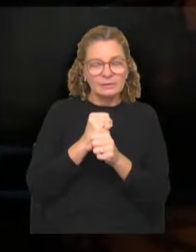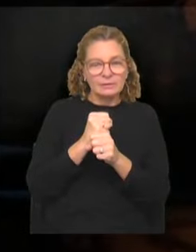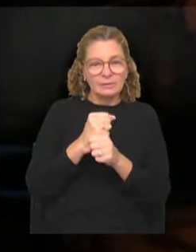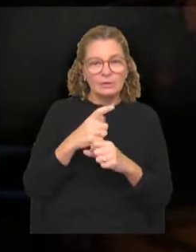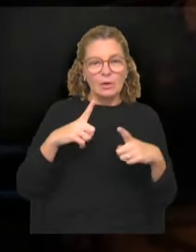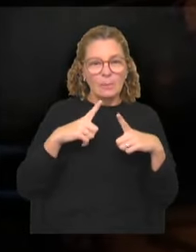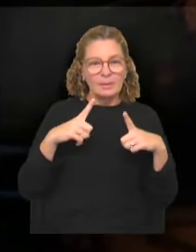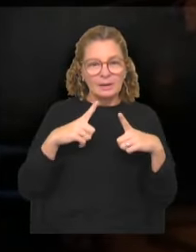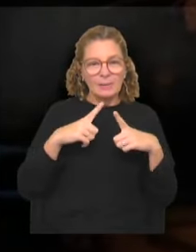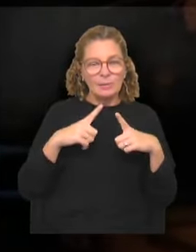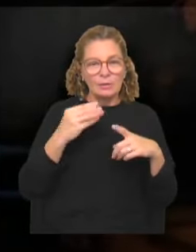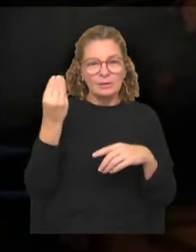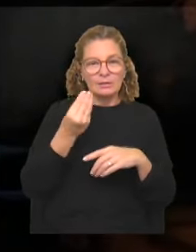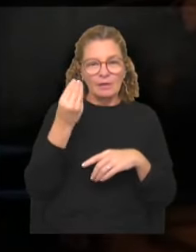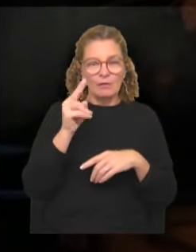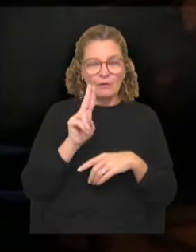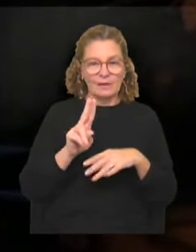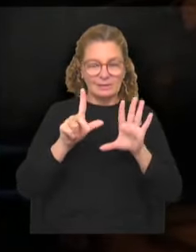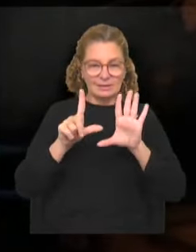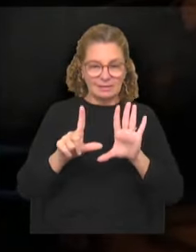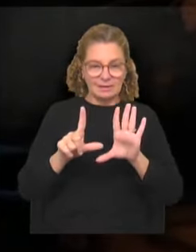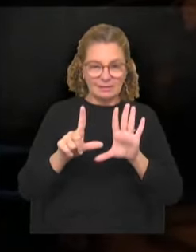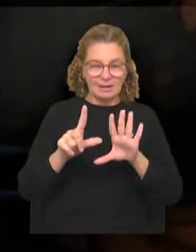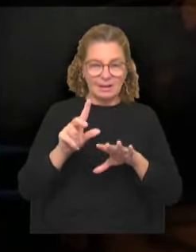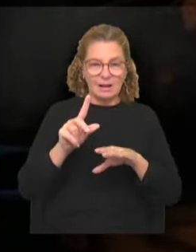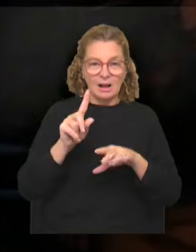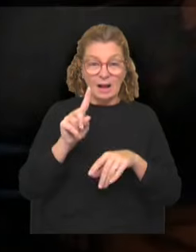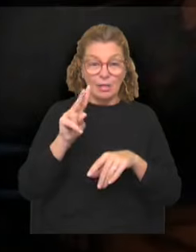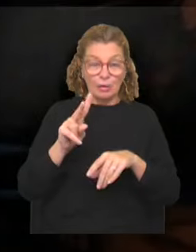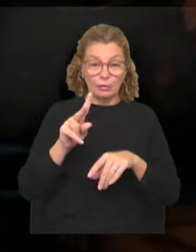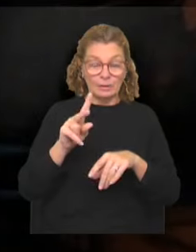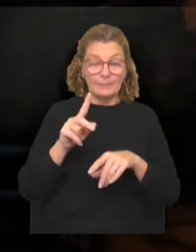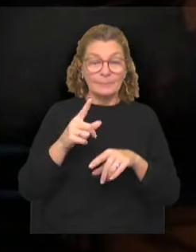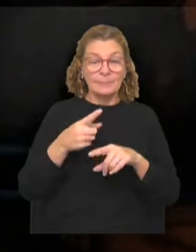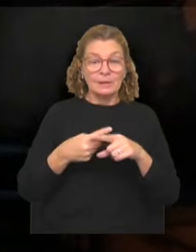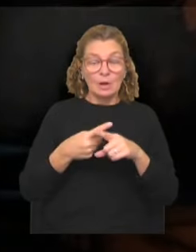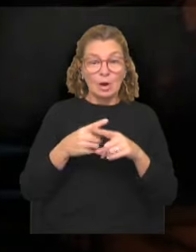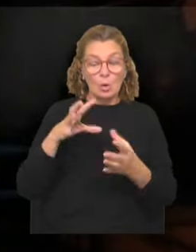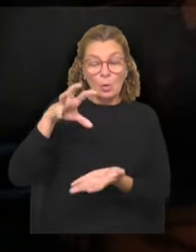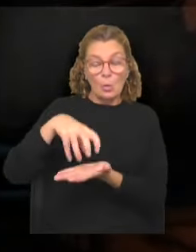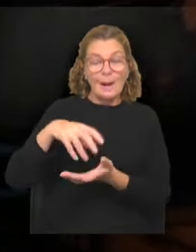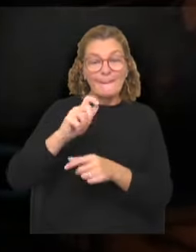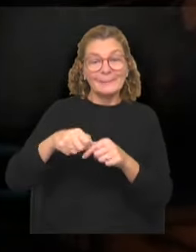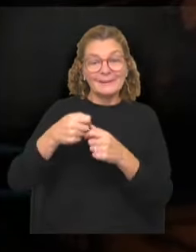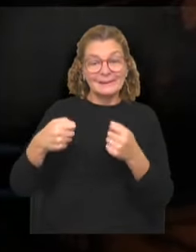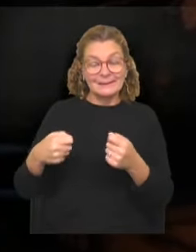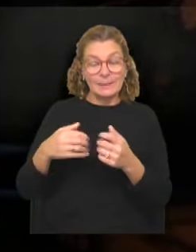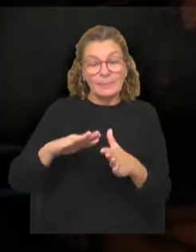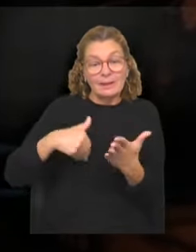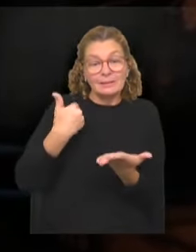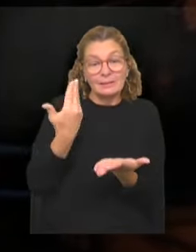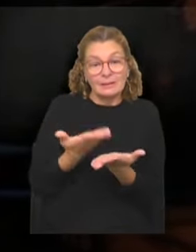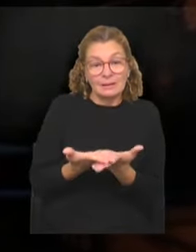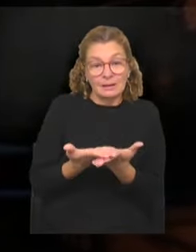Los esperamos el sábado 27 a las 12 horas en el local del PIT-CNT para entregar